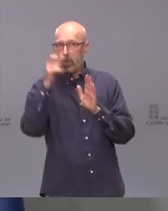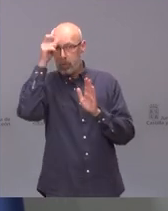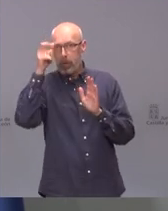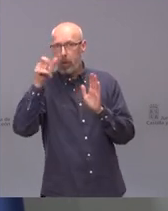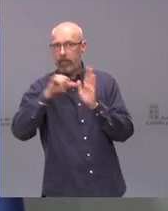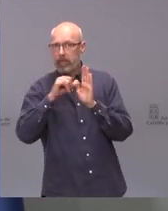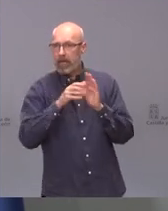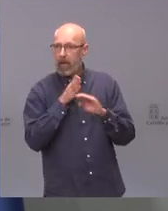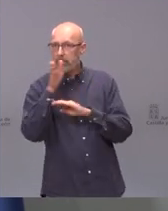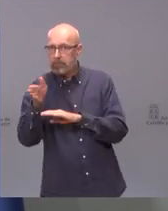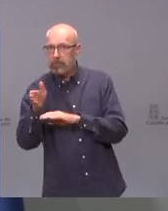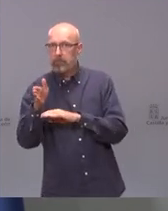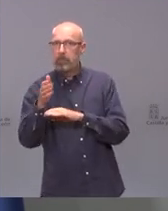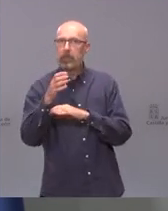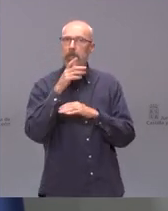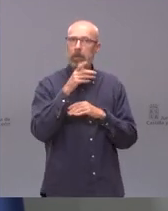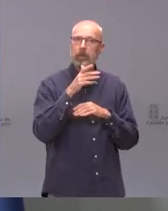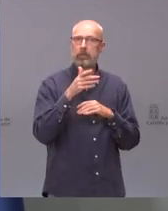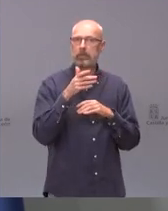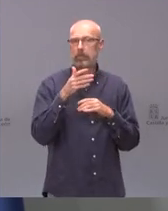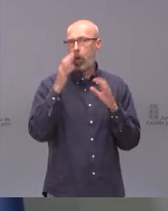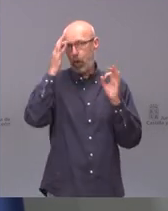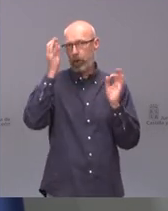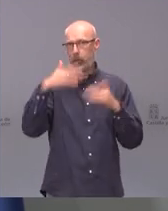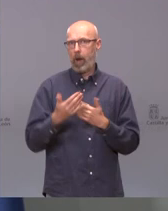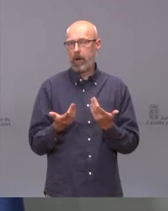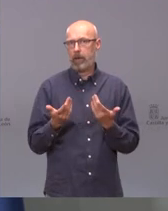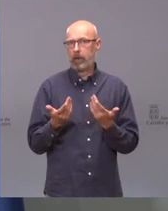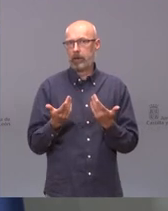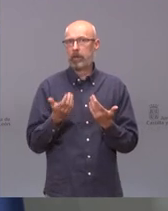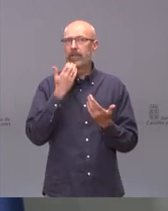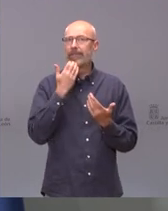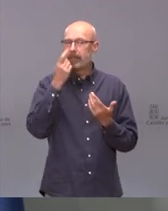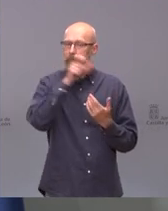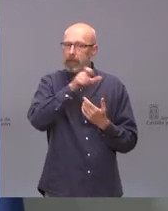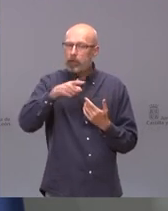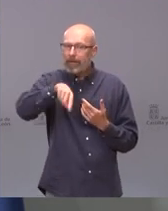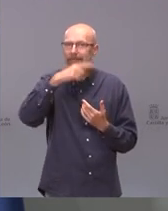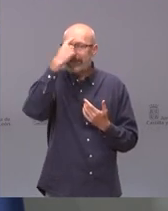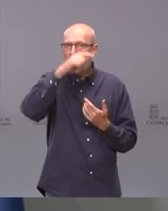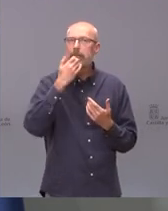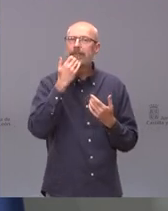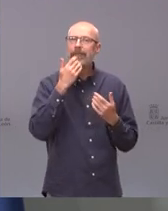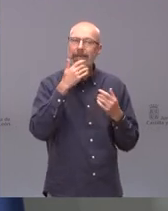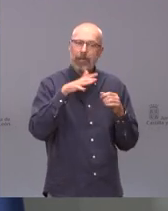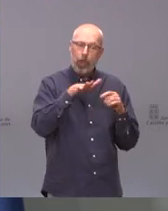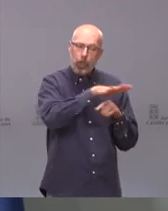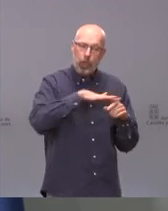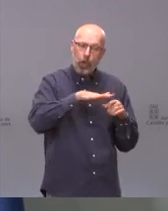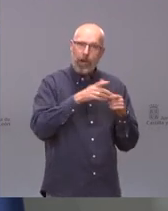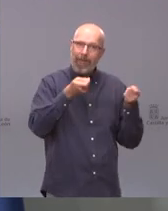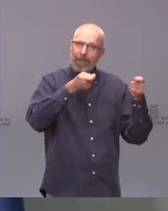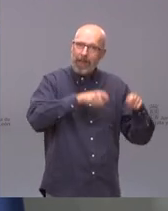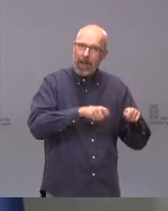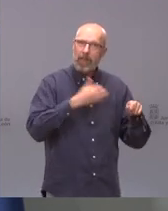al interior de un restaurante. Parece más sensato quedarse en el exterior en su municipio. Primero porque es